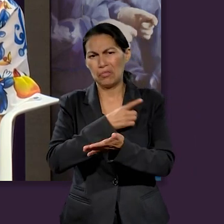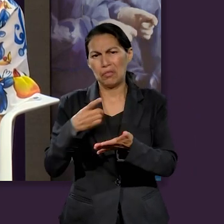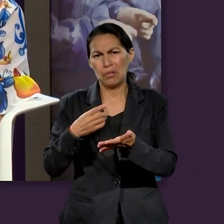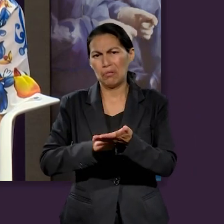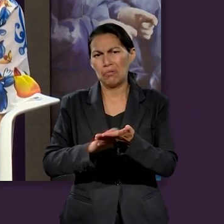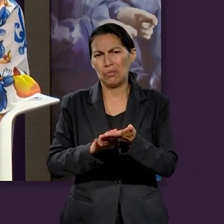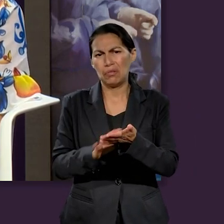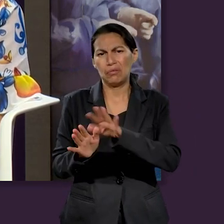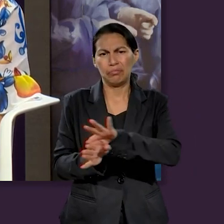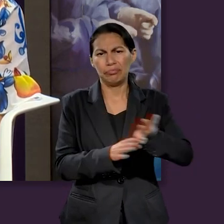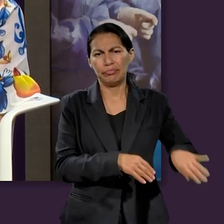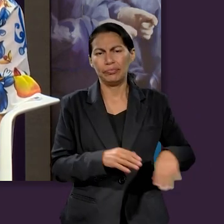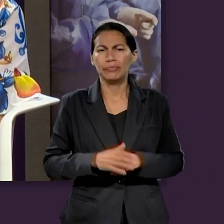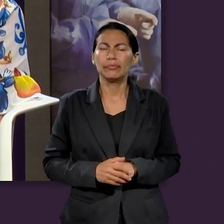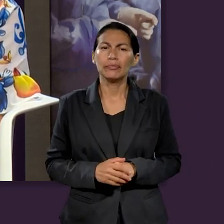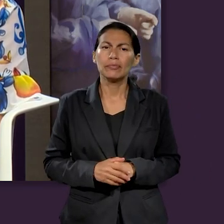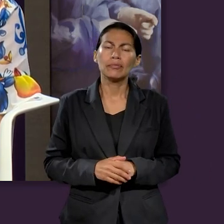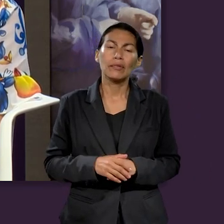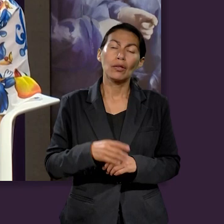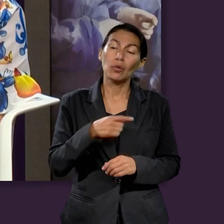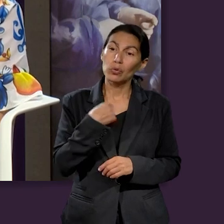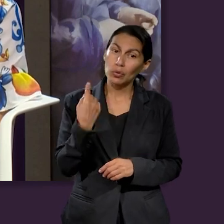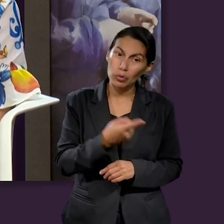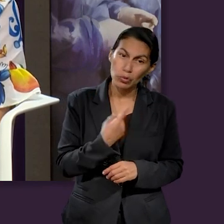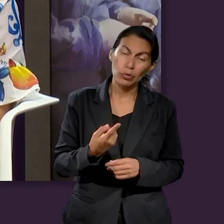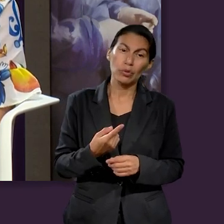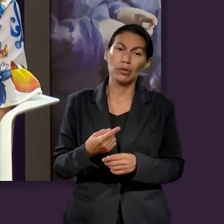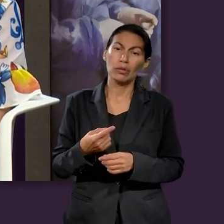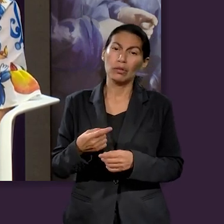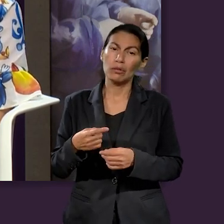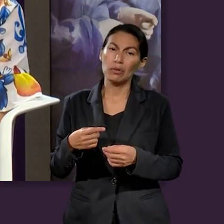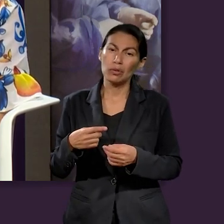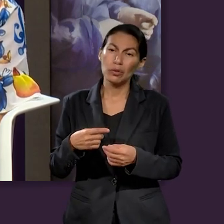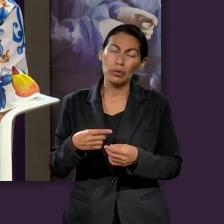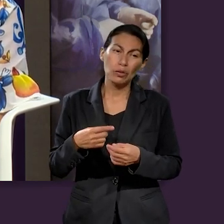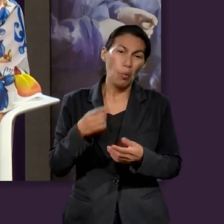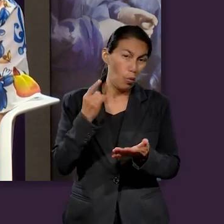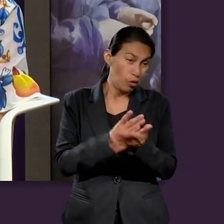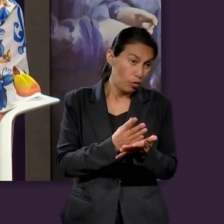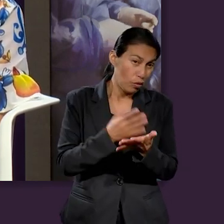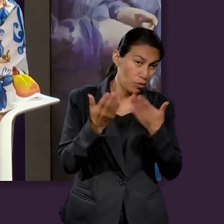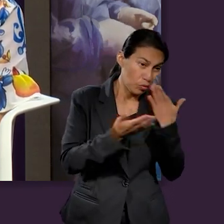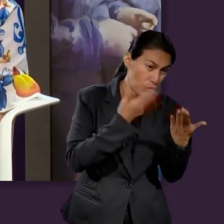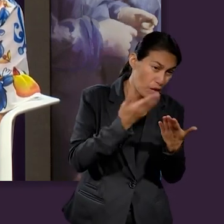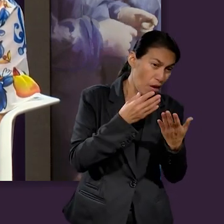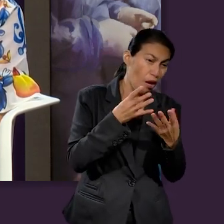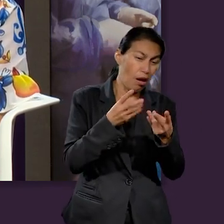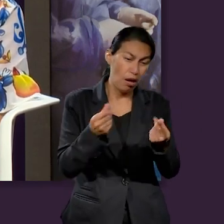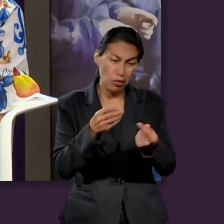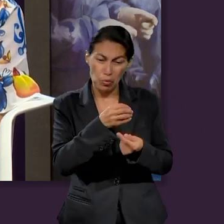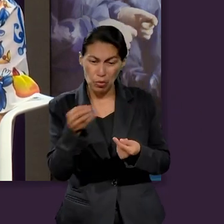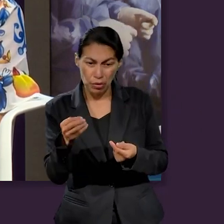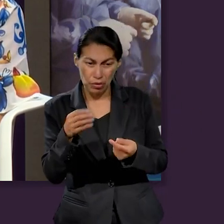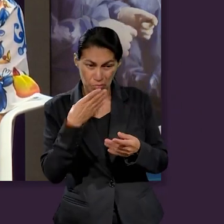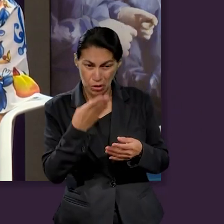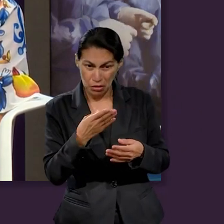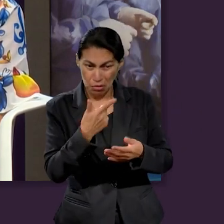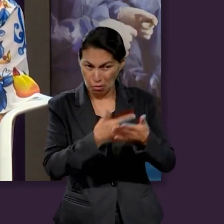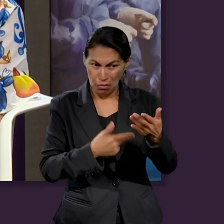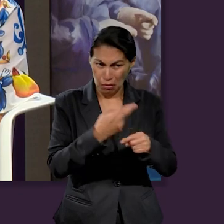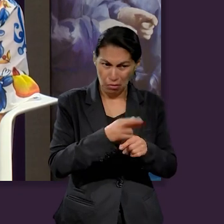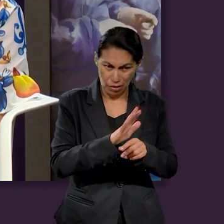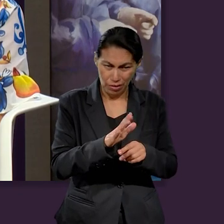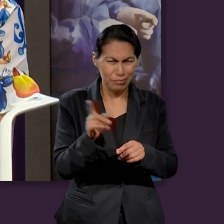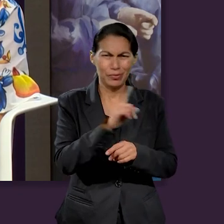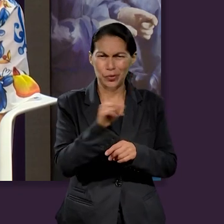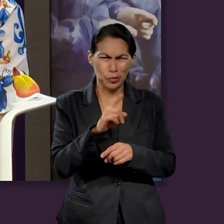de que la administración no solamente para nosotros los administradores, los contadores, así, es para todos, realmente, que es